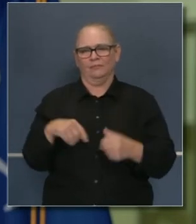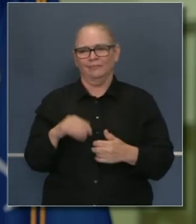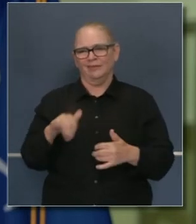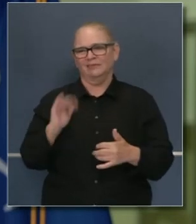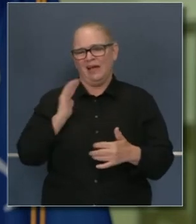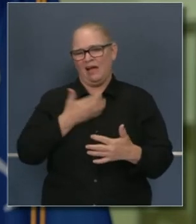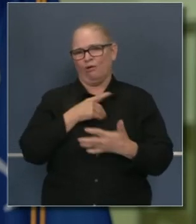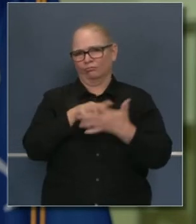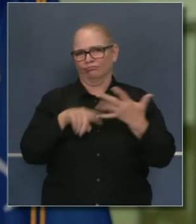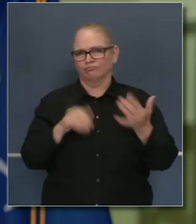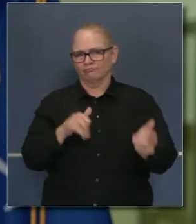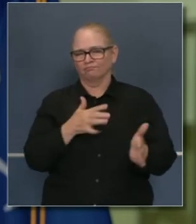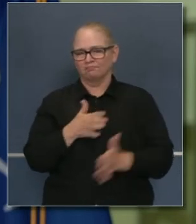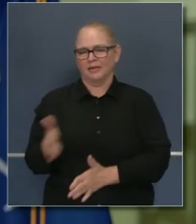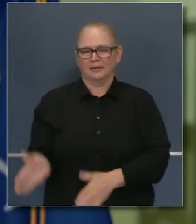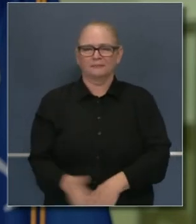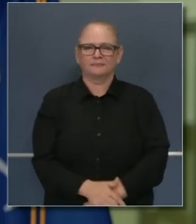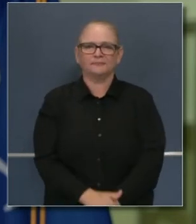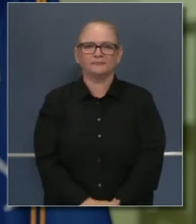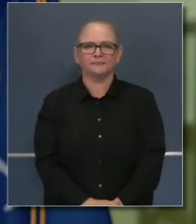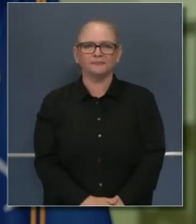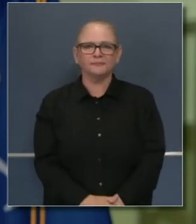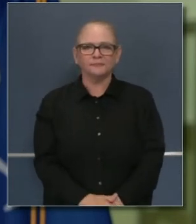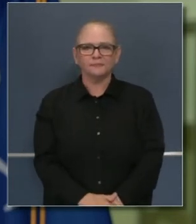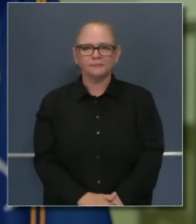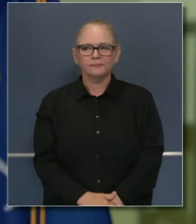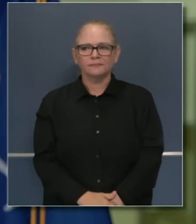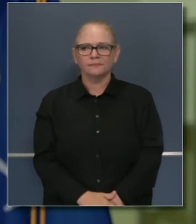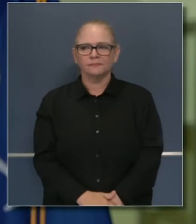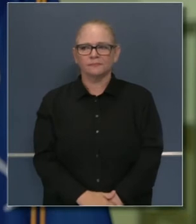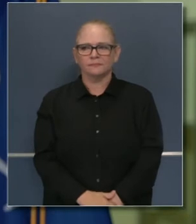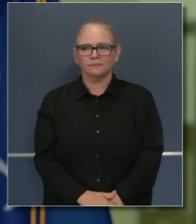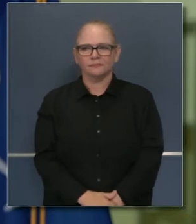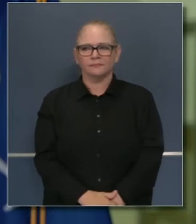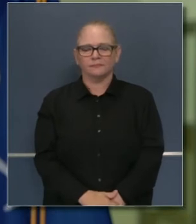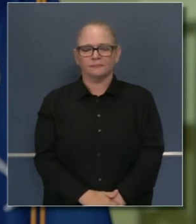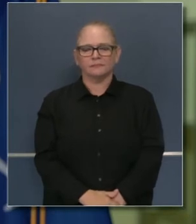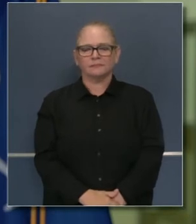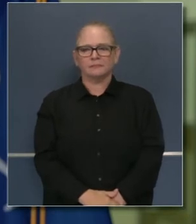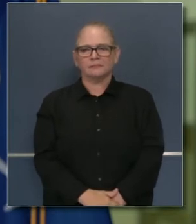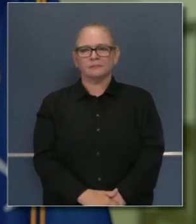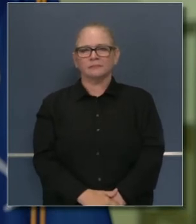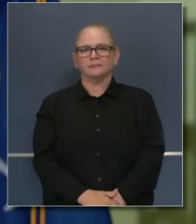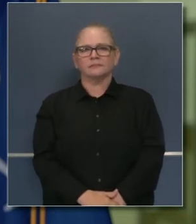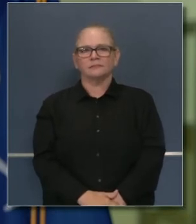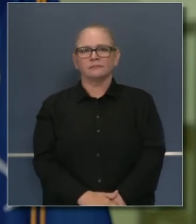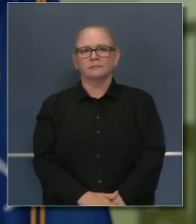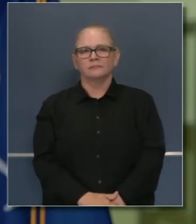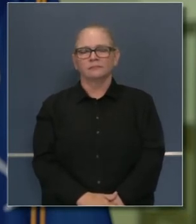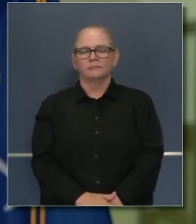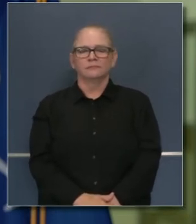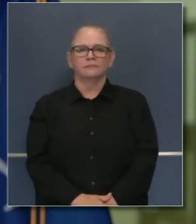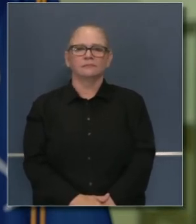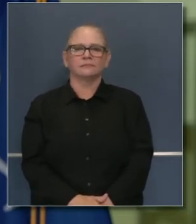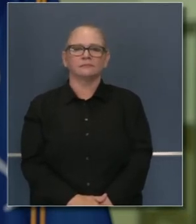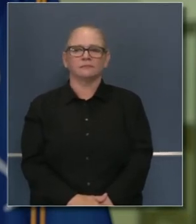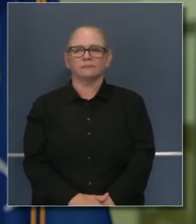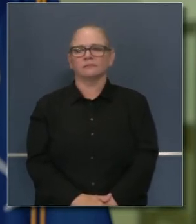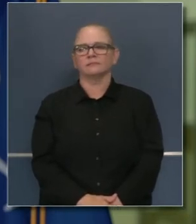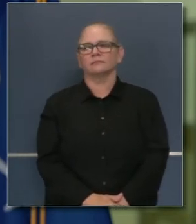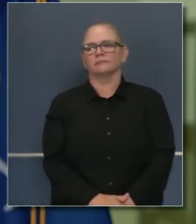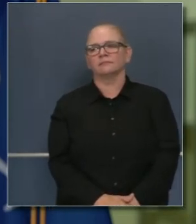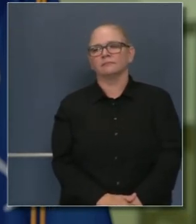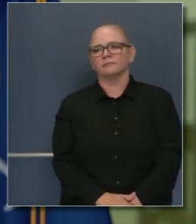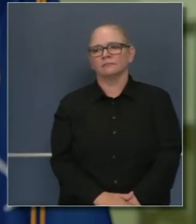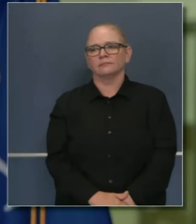Hola, señor gobernador. En estos pasados años hemos visto las agencias